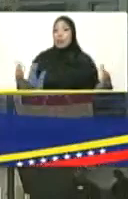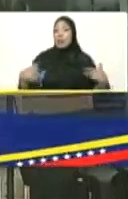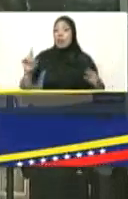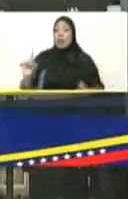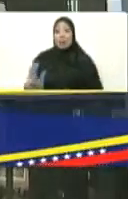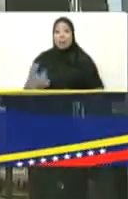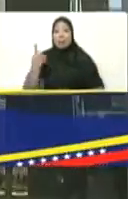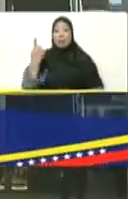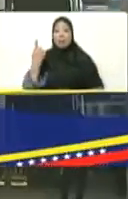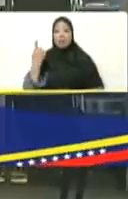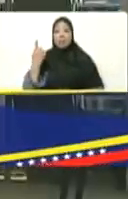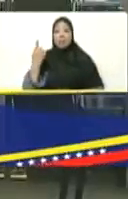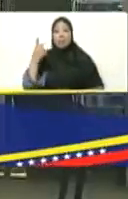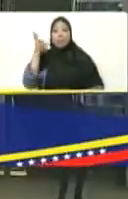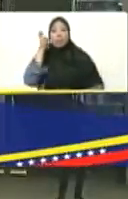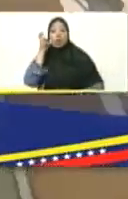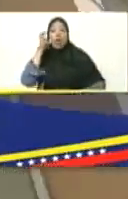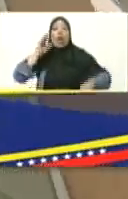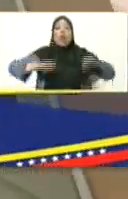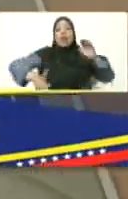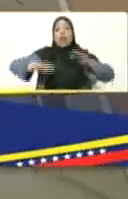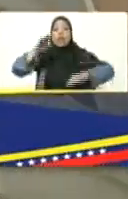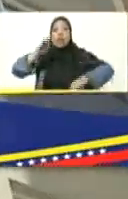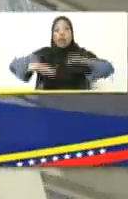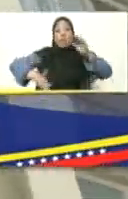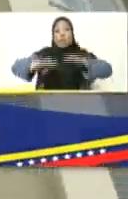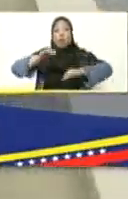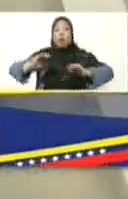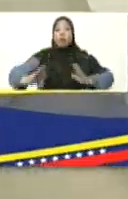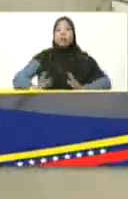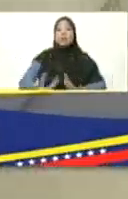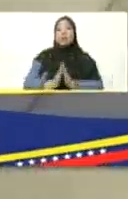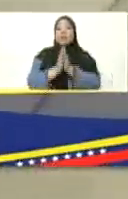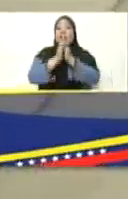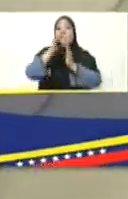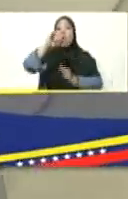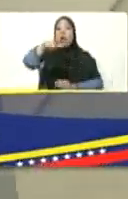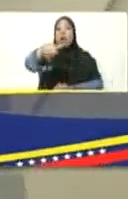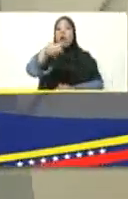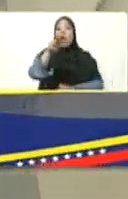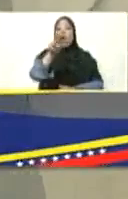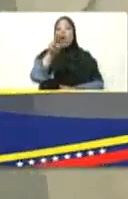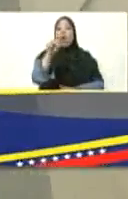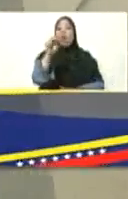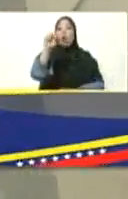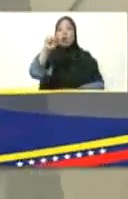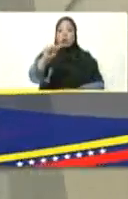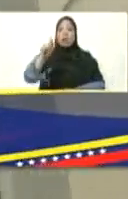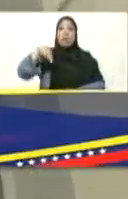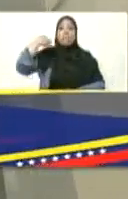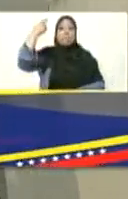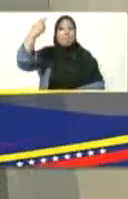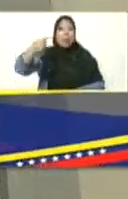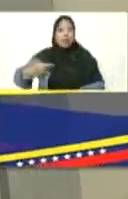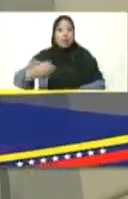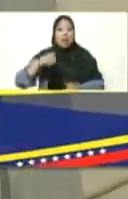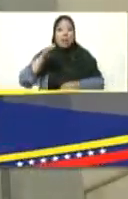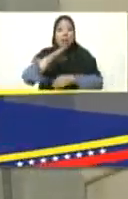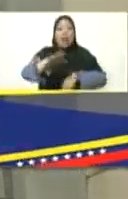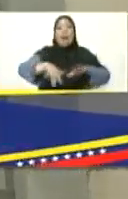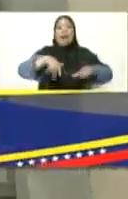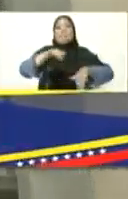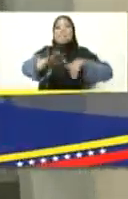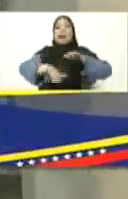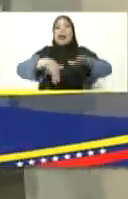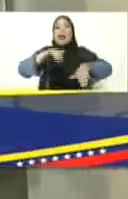primer repique, hoy es los repiques de tambor de San Juan. Estamos preparándonos, mañana vamos a estar en Curiepe. Y vamos a pedirle a